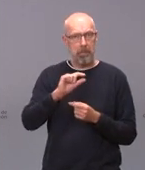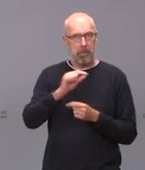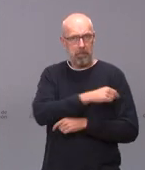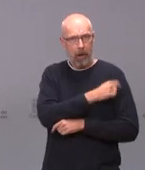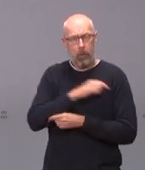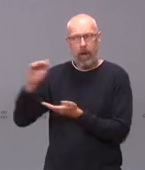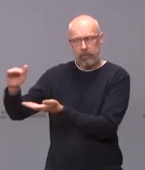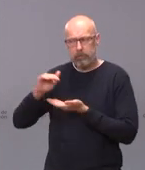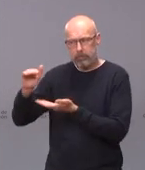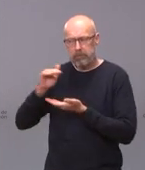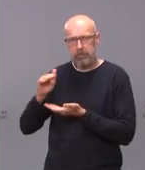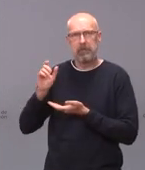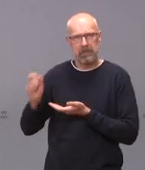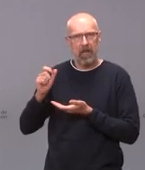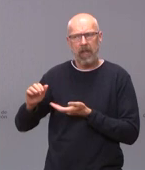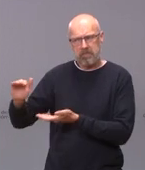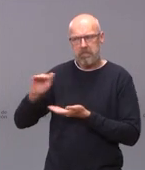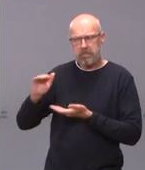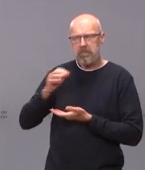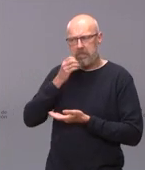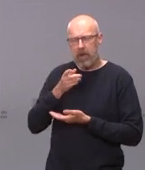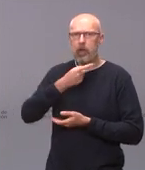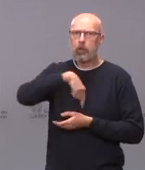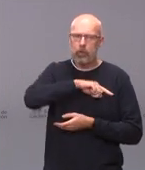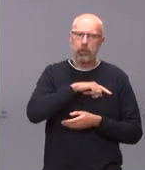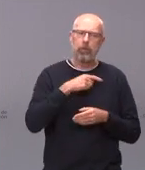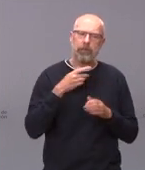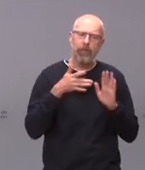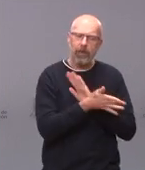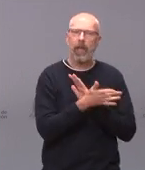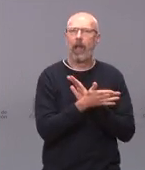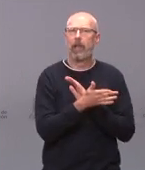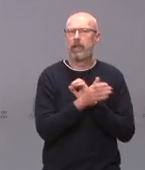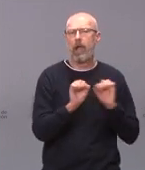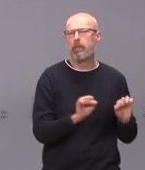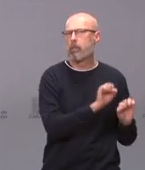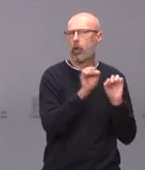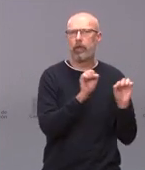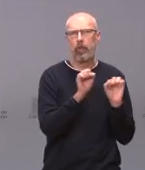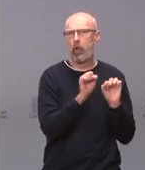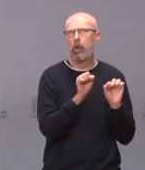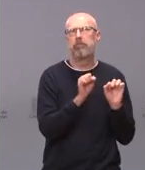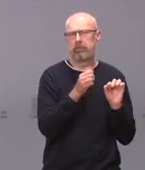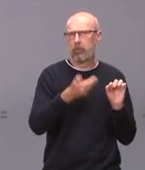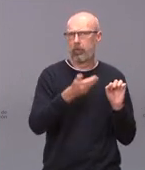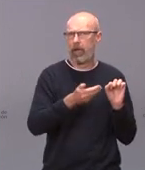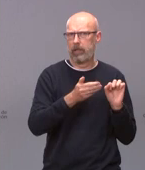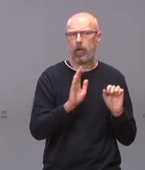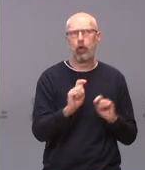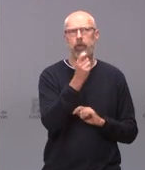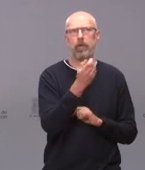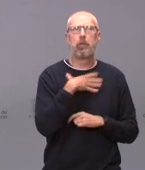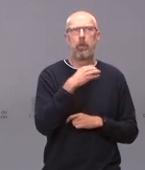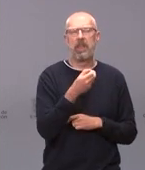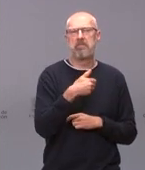vacunas a buen ritmo, esperamos alcanzar un grado de inmunización suficiente en los próximos dos meses.